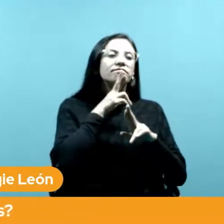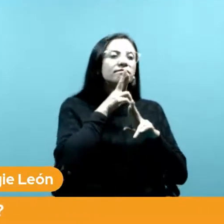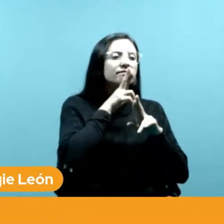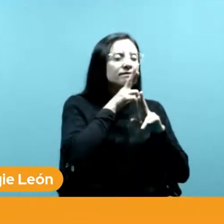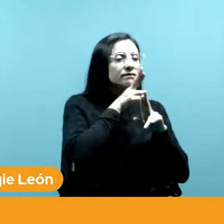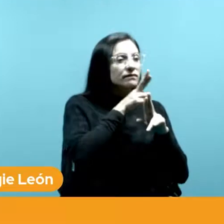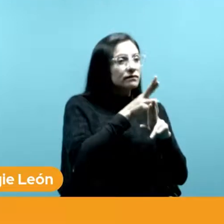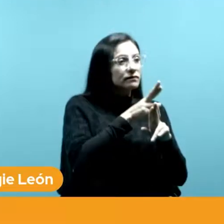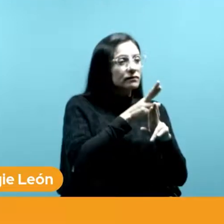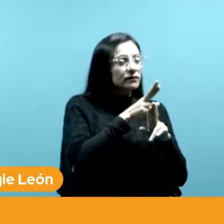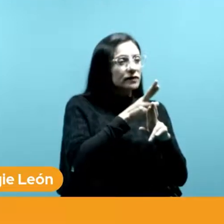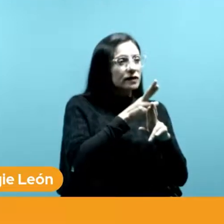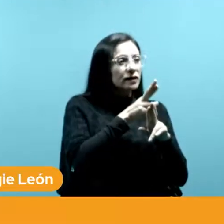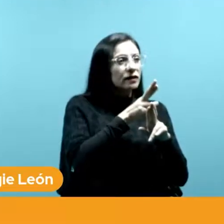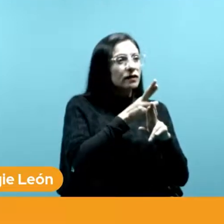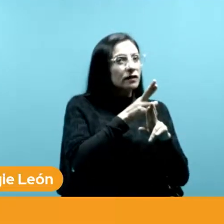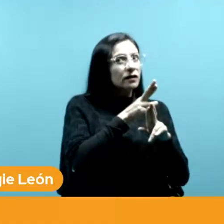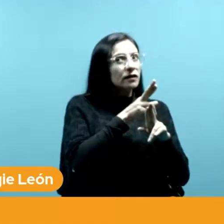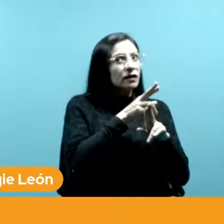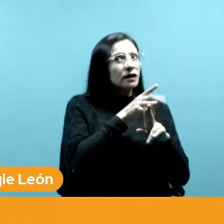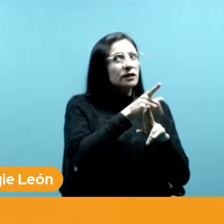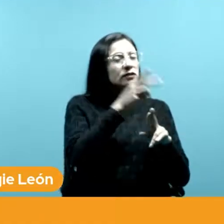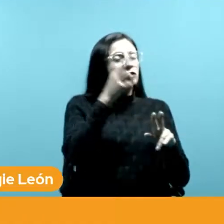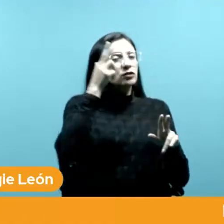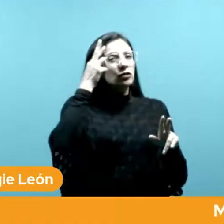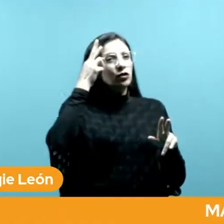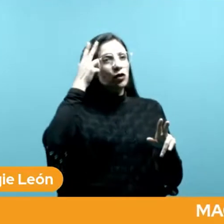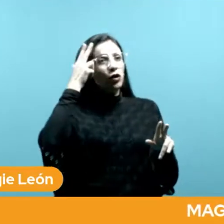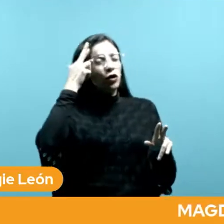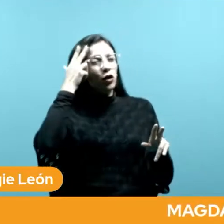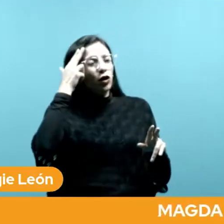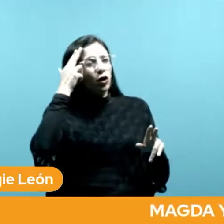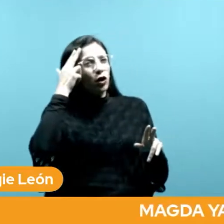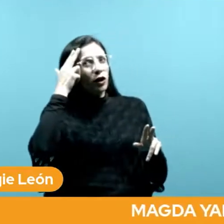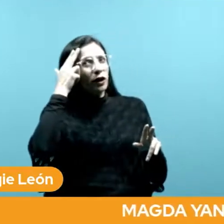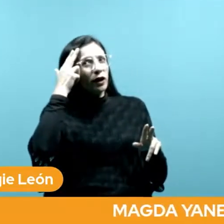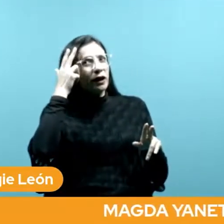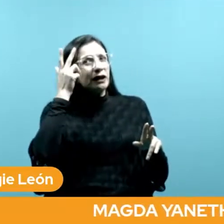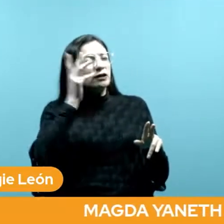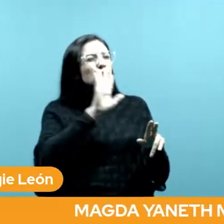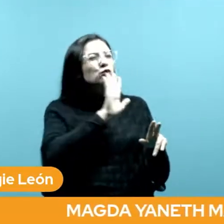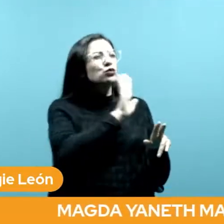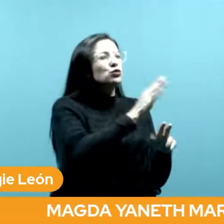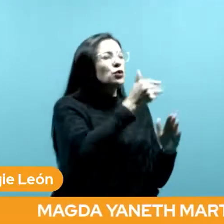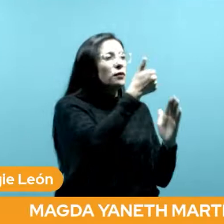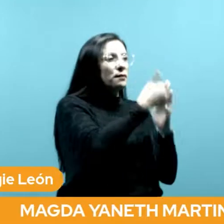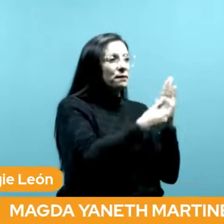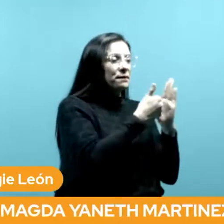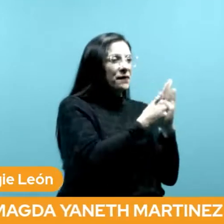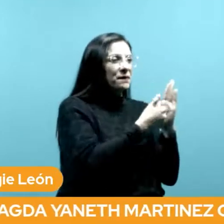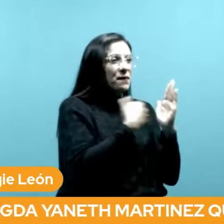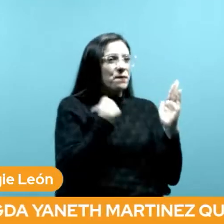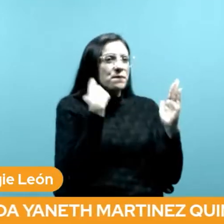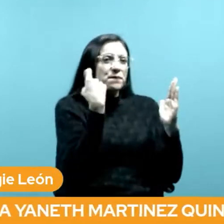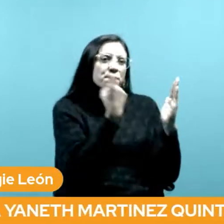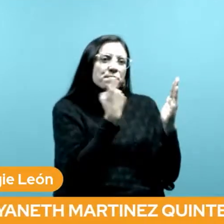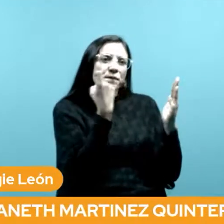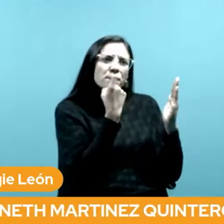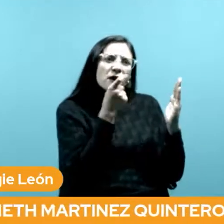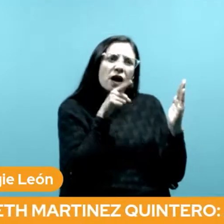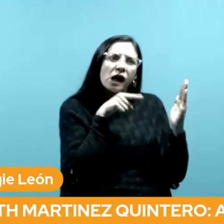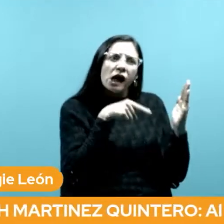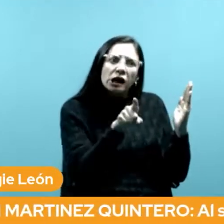lógicas ¿no es cierto? la lógica de de los papeles que va a buscar digamos hechos acontecimientos de